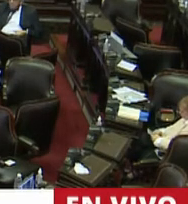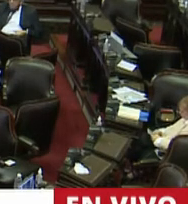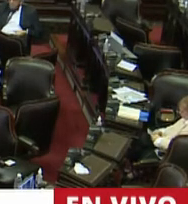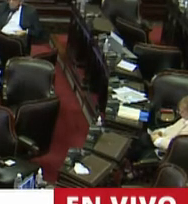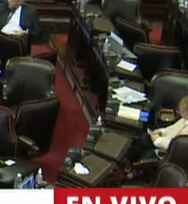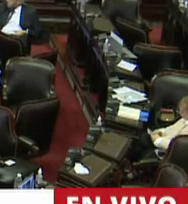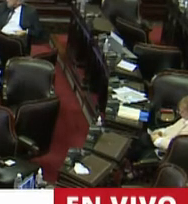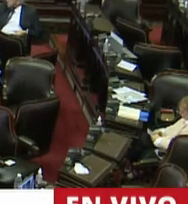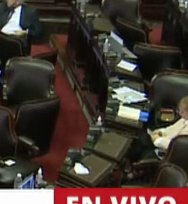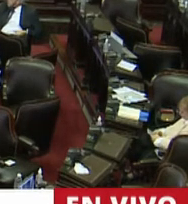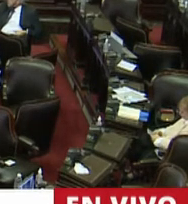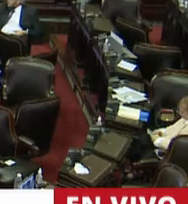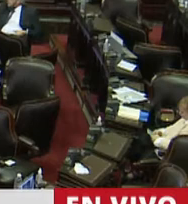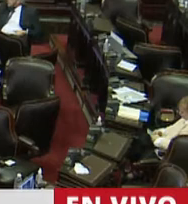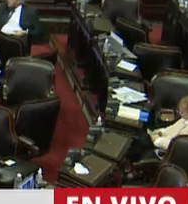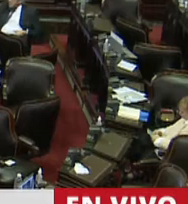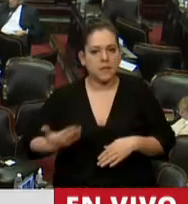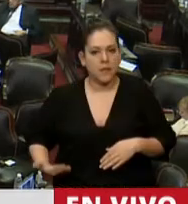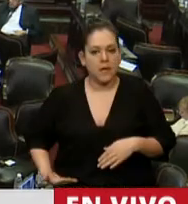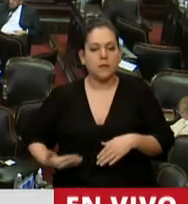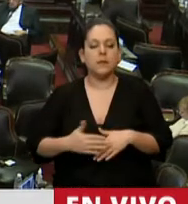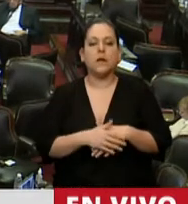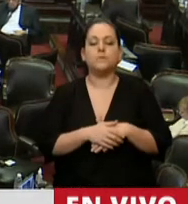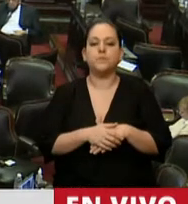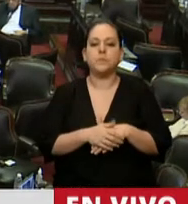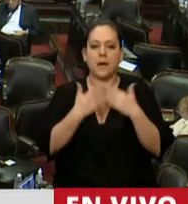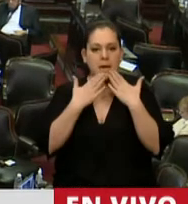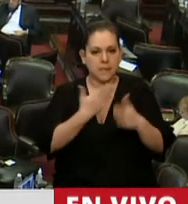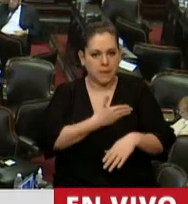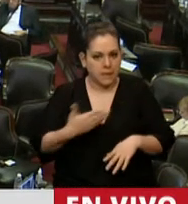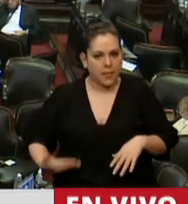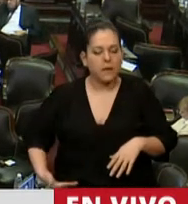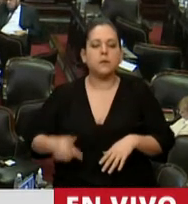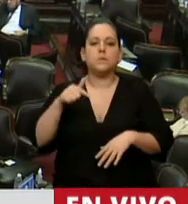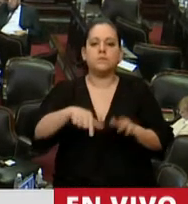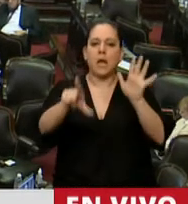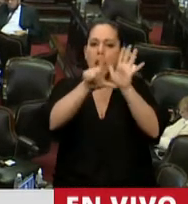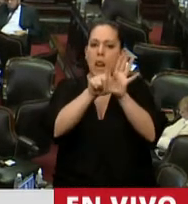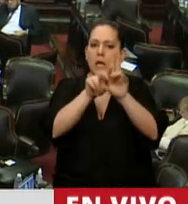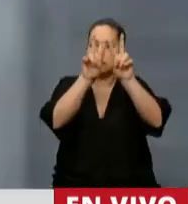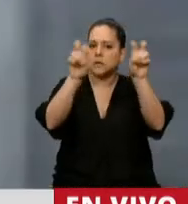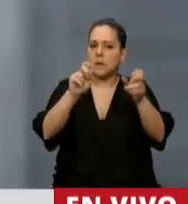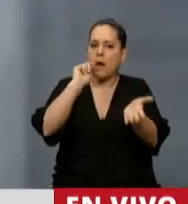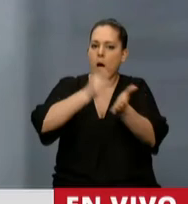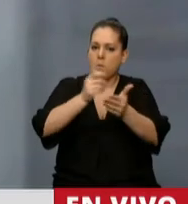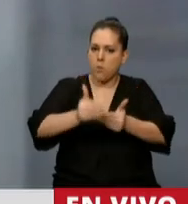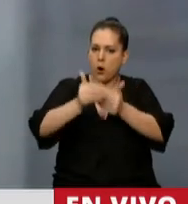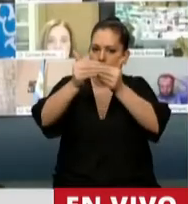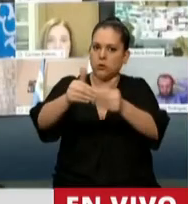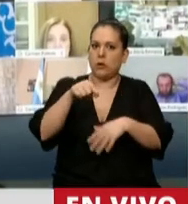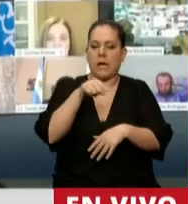Gracias, señor Presidente. Estamos tratando una ley de moratoria que es necesaria,